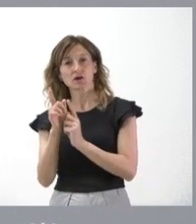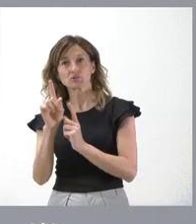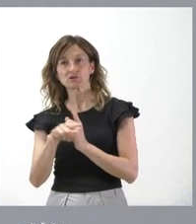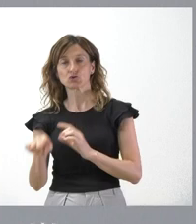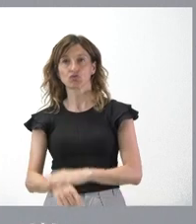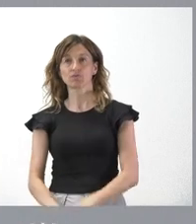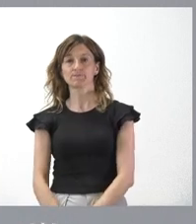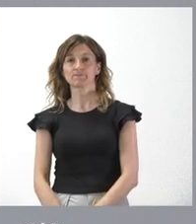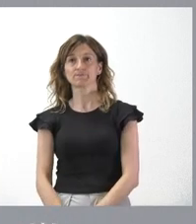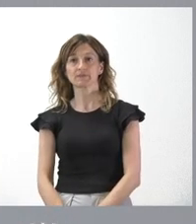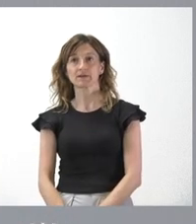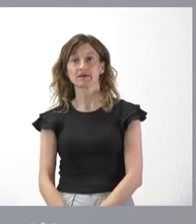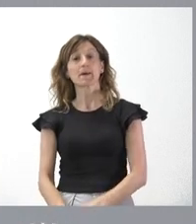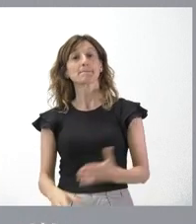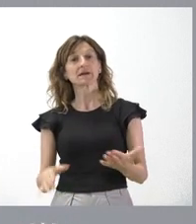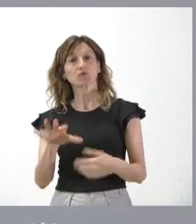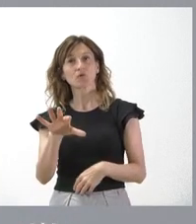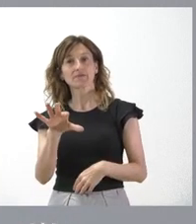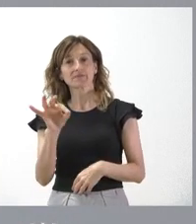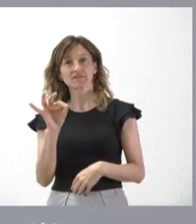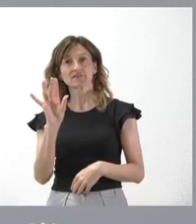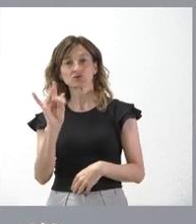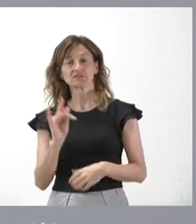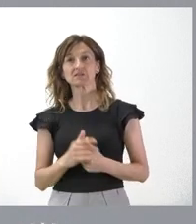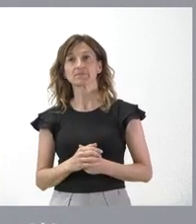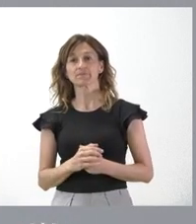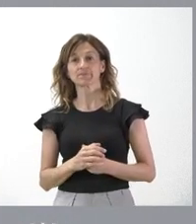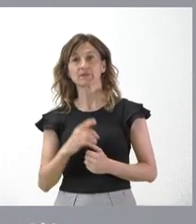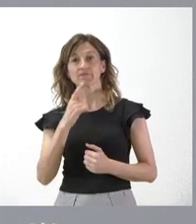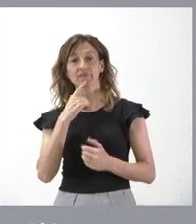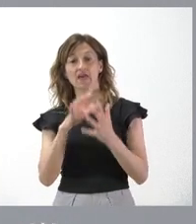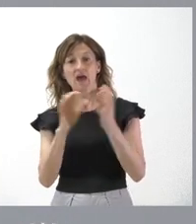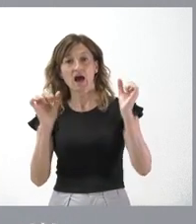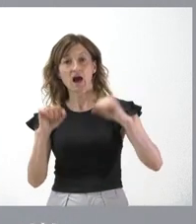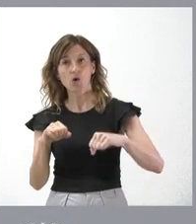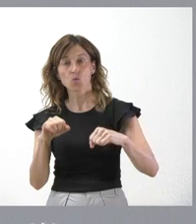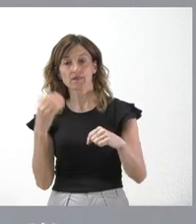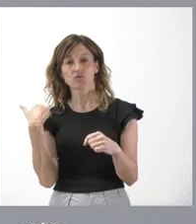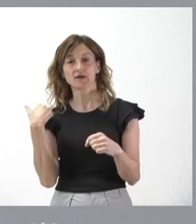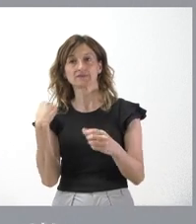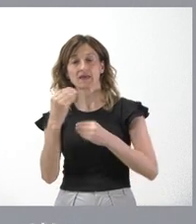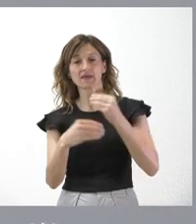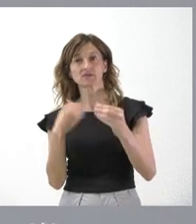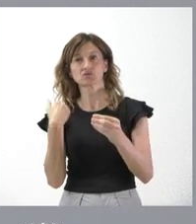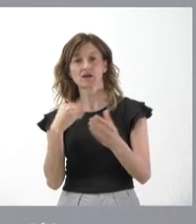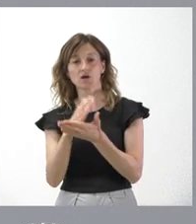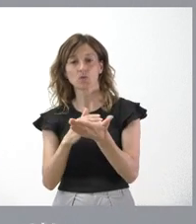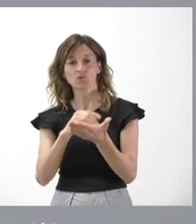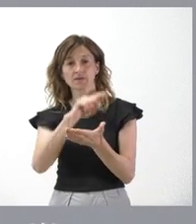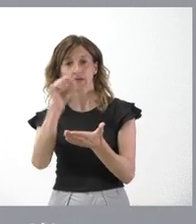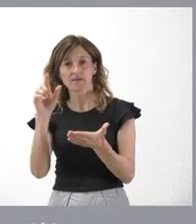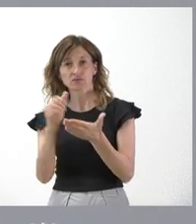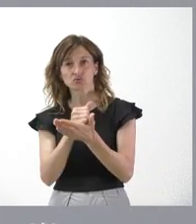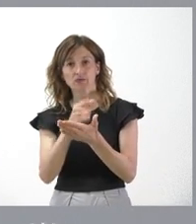Lo que sí que decidió es, y usted lo ha señalado muy bien, cumplir los acuerdos que venimos aplicando todas las comunidades autónomas